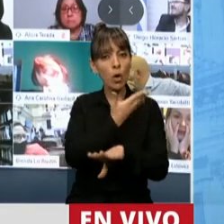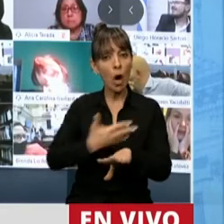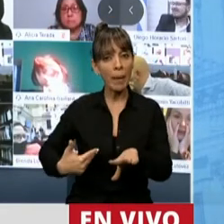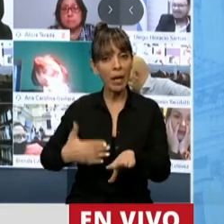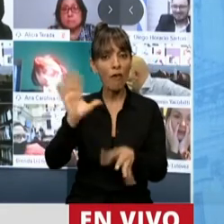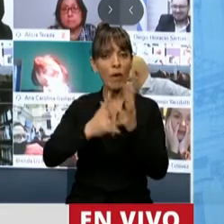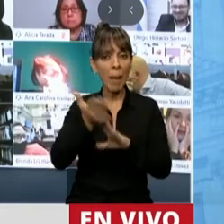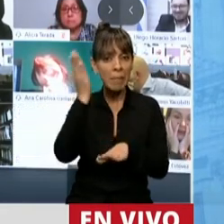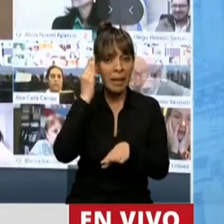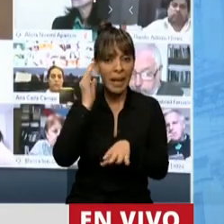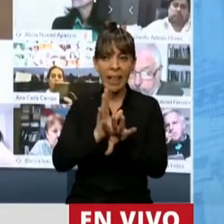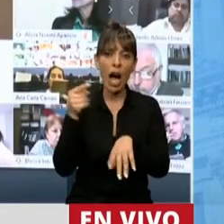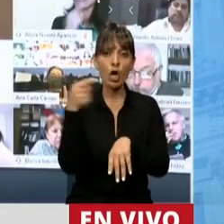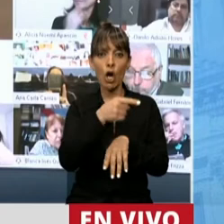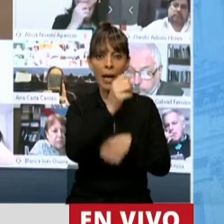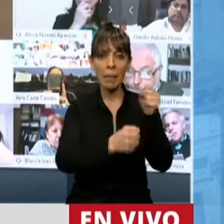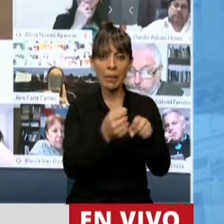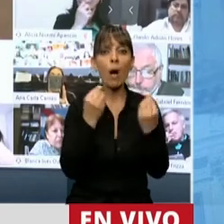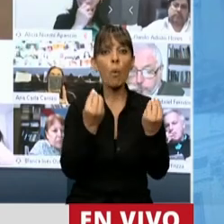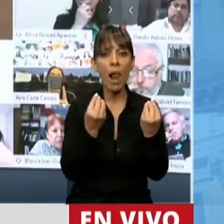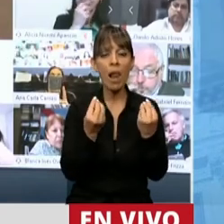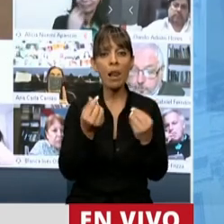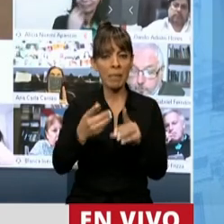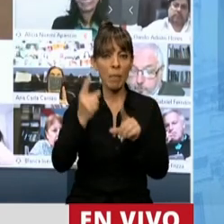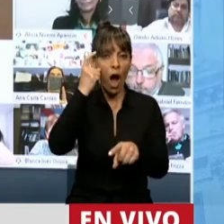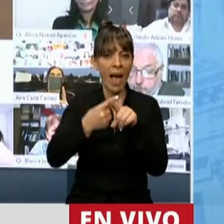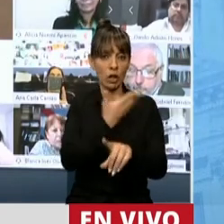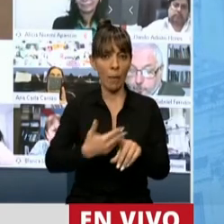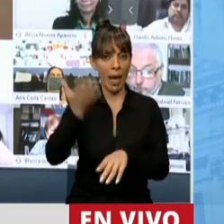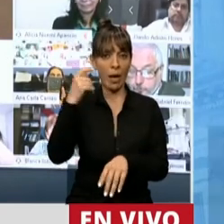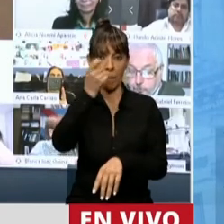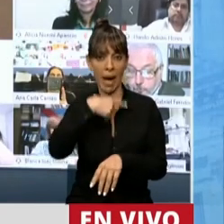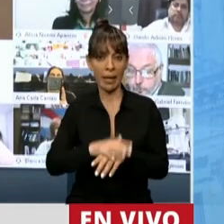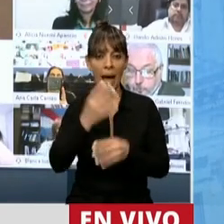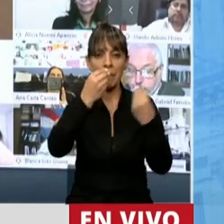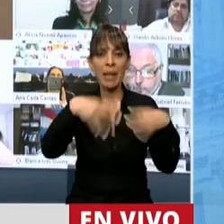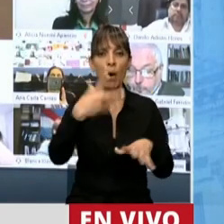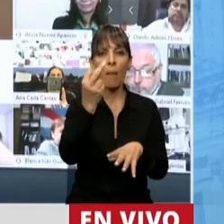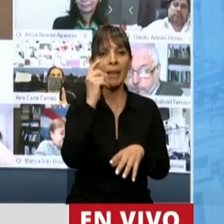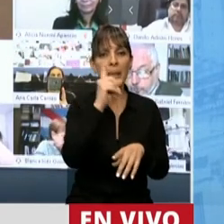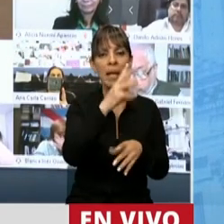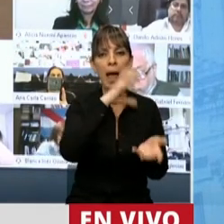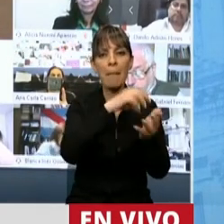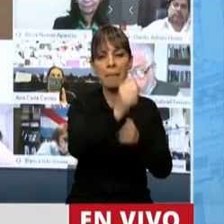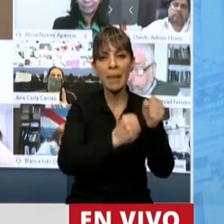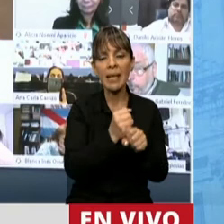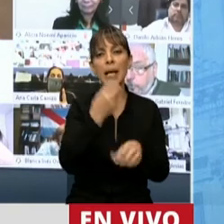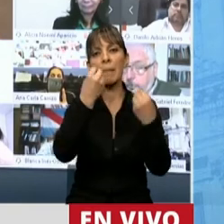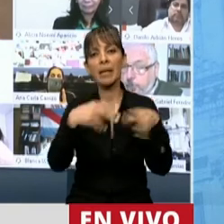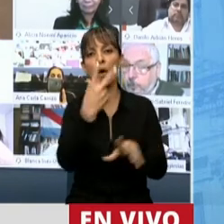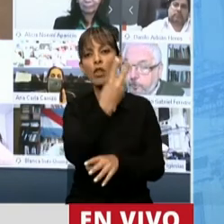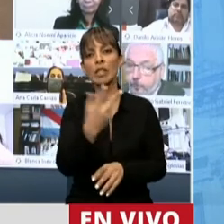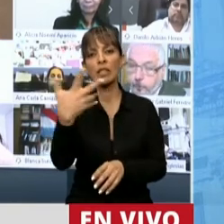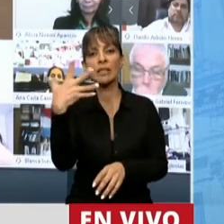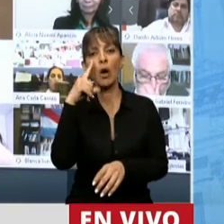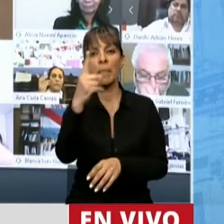mentalidad antiempresa, esos fueron los cuatro años del gobierno de cambiemos, donde se perdieron 20.000 pymes, donde se perdieron 235